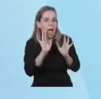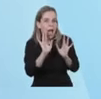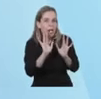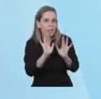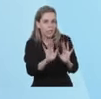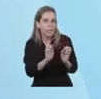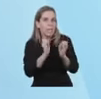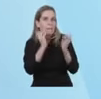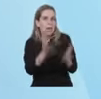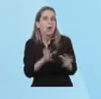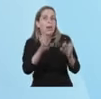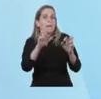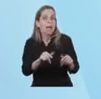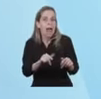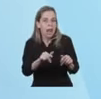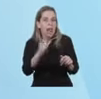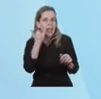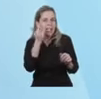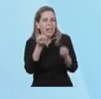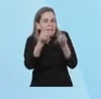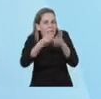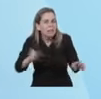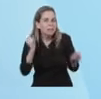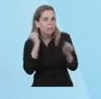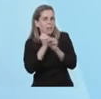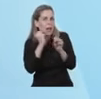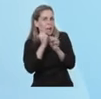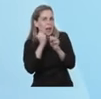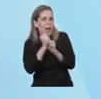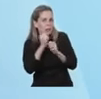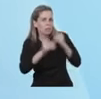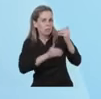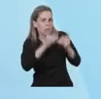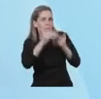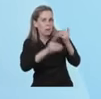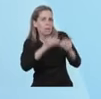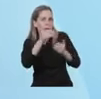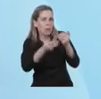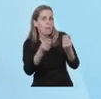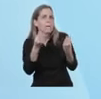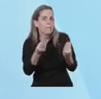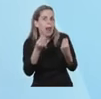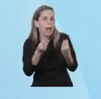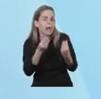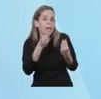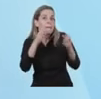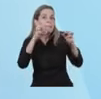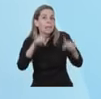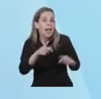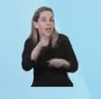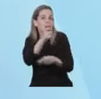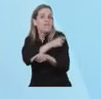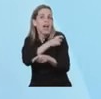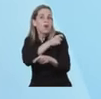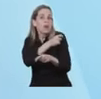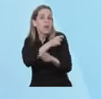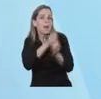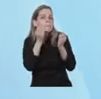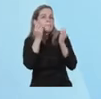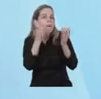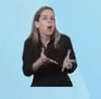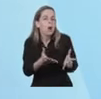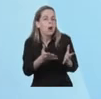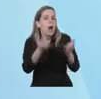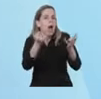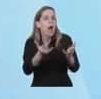Ya estamos trabajando para seguir aumentando la vacunación. Tenemos un